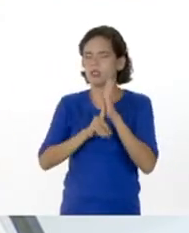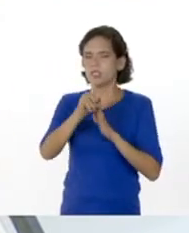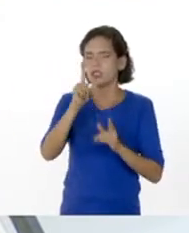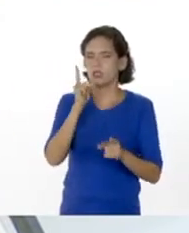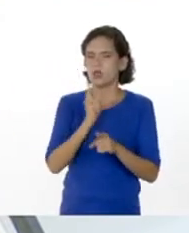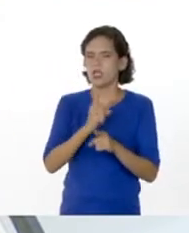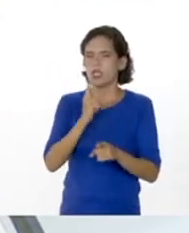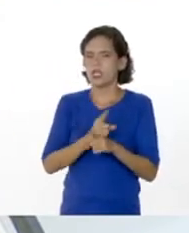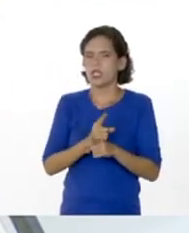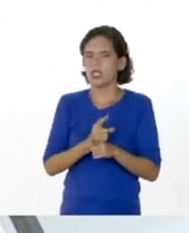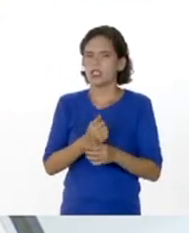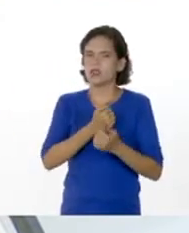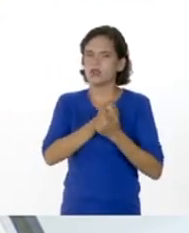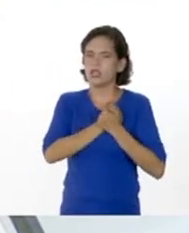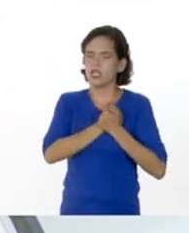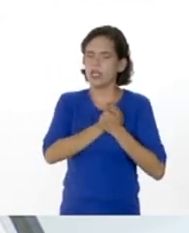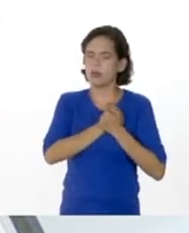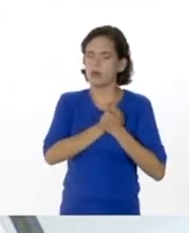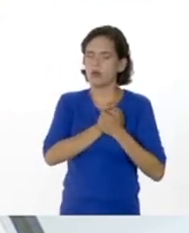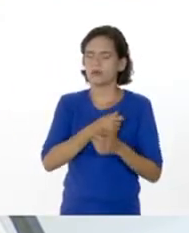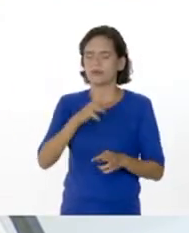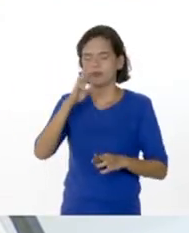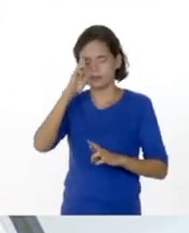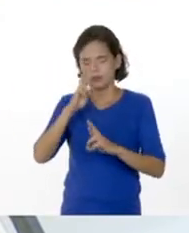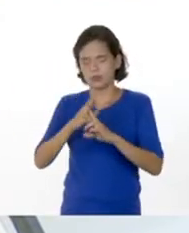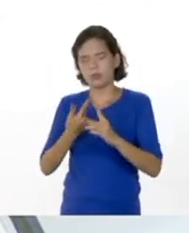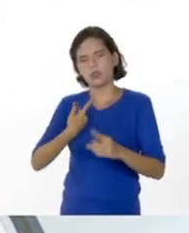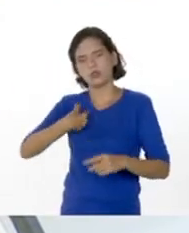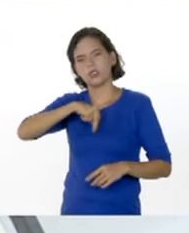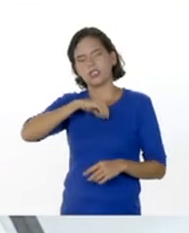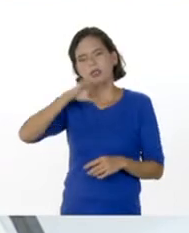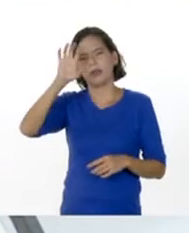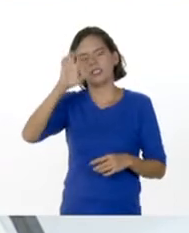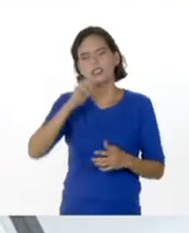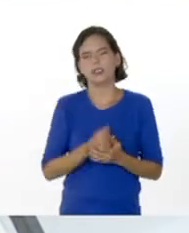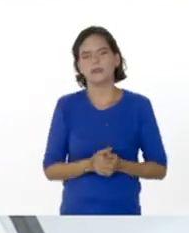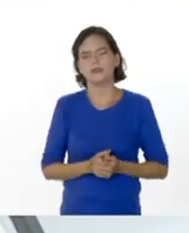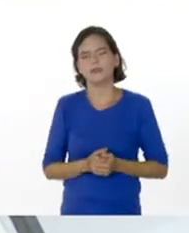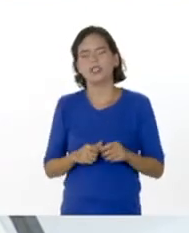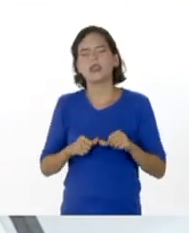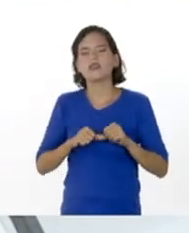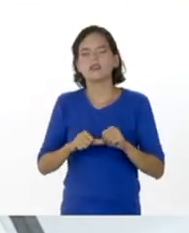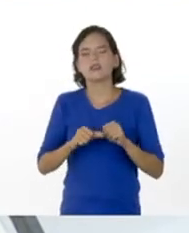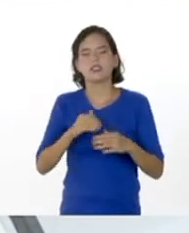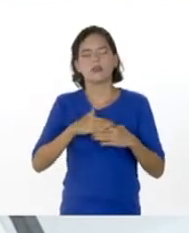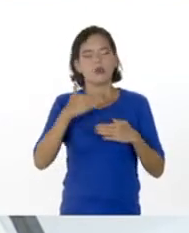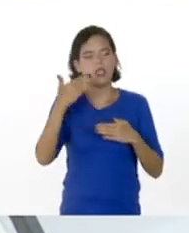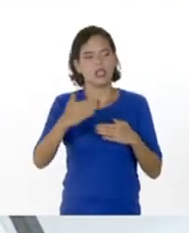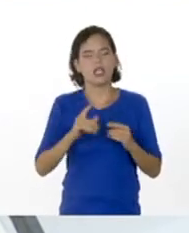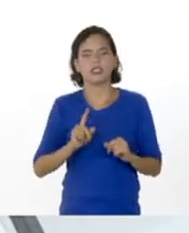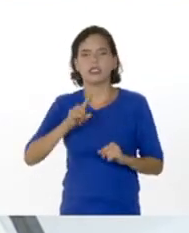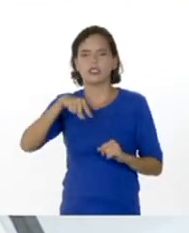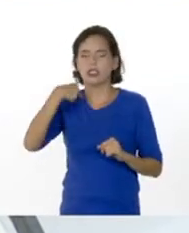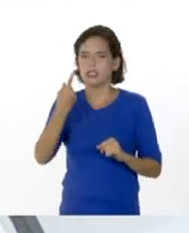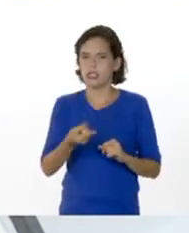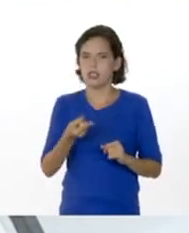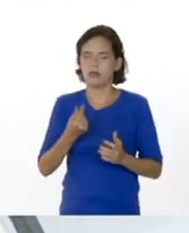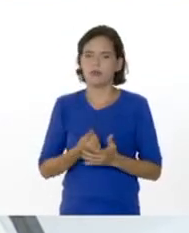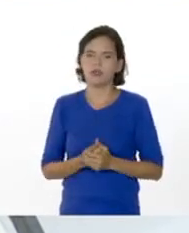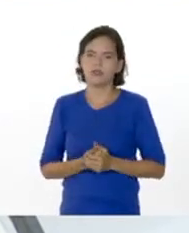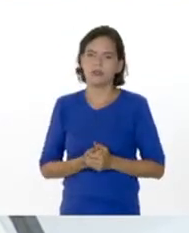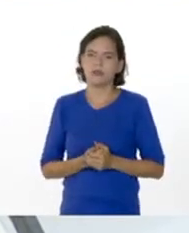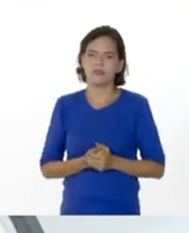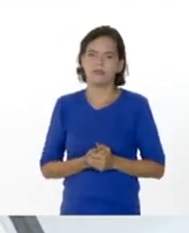del reto del amor a la lealtad, a nuestra patria. Sigamos adelante, y bueno, será hasta la próxima